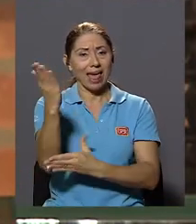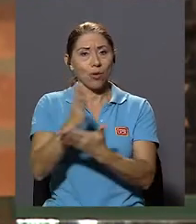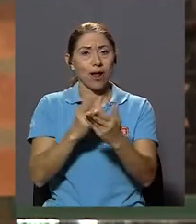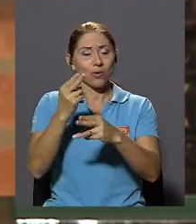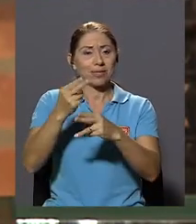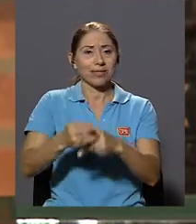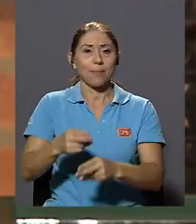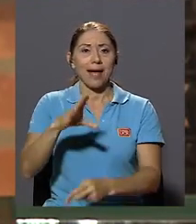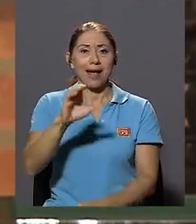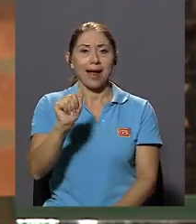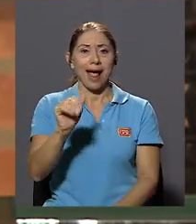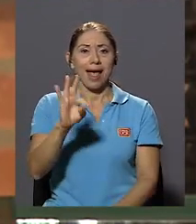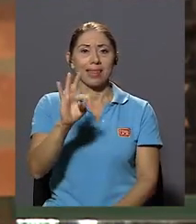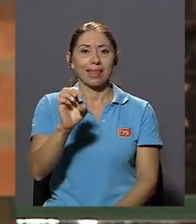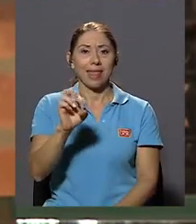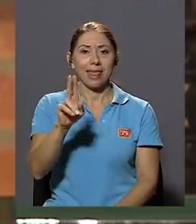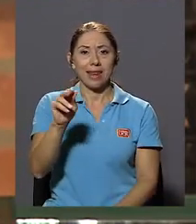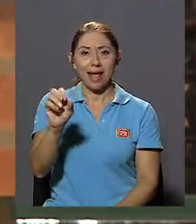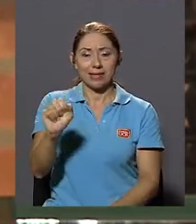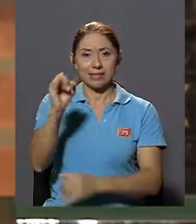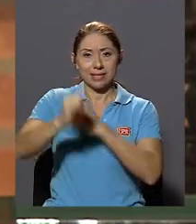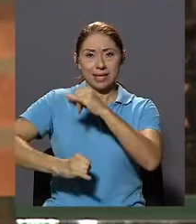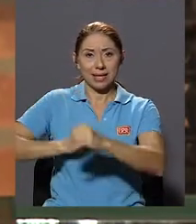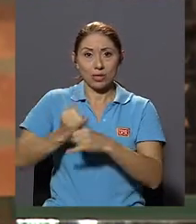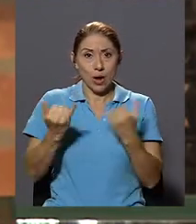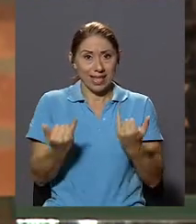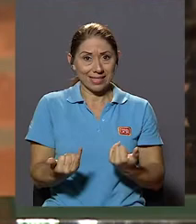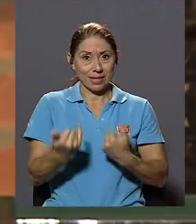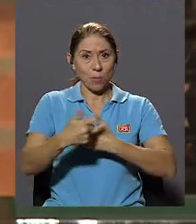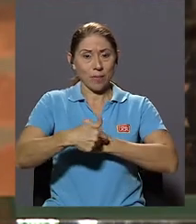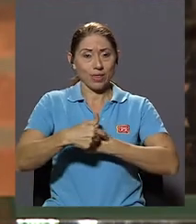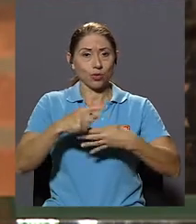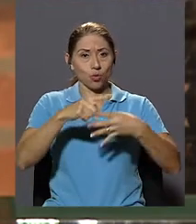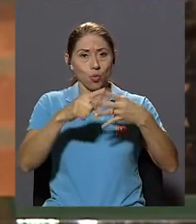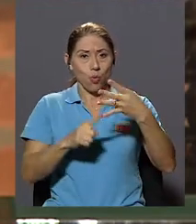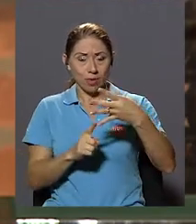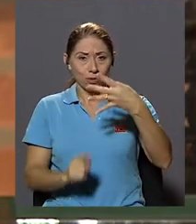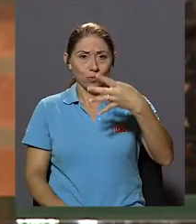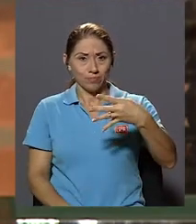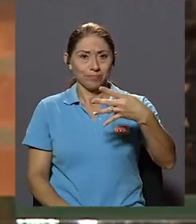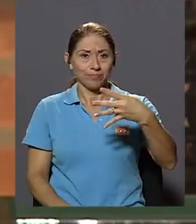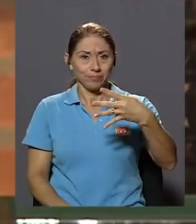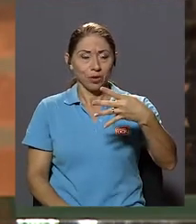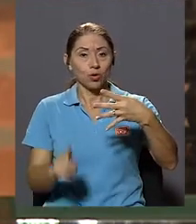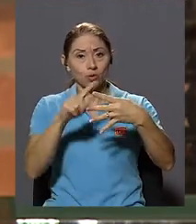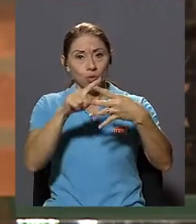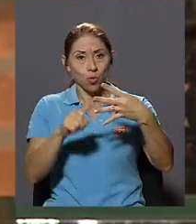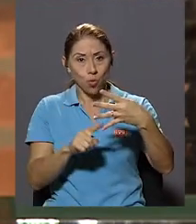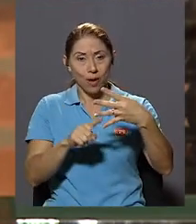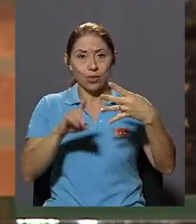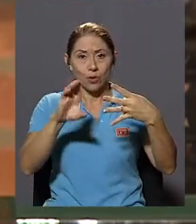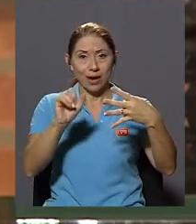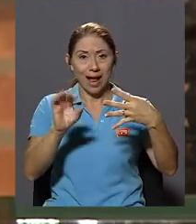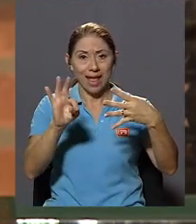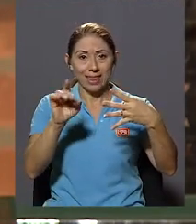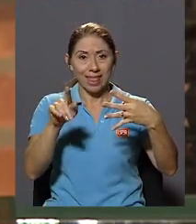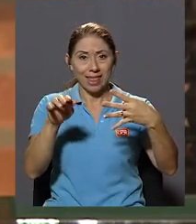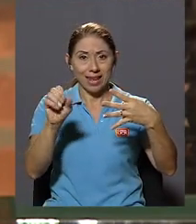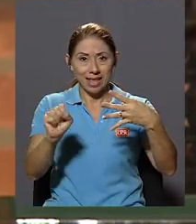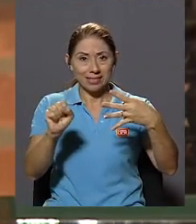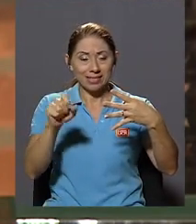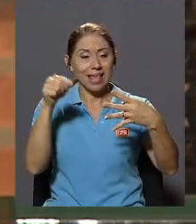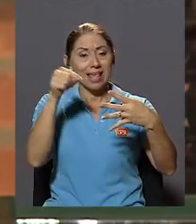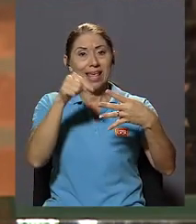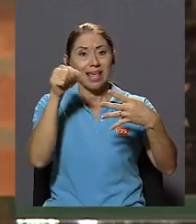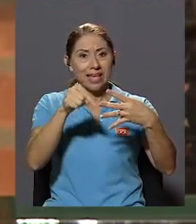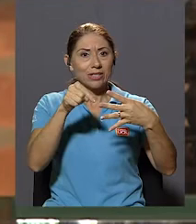cátedras internacionales Que en este momento son cuatro Cuatro cátedras que se dedican a